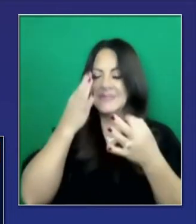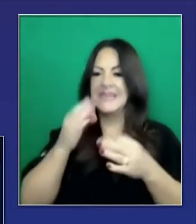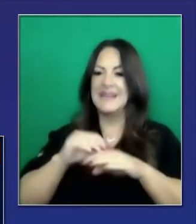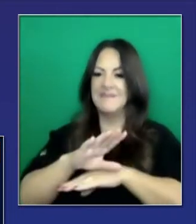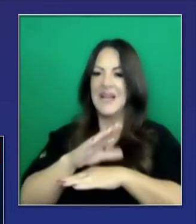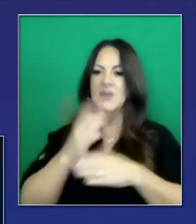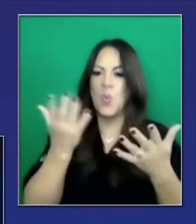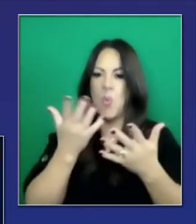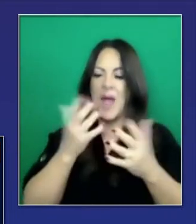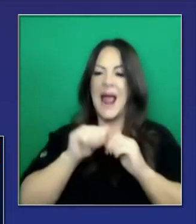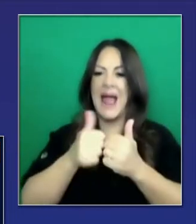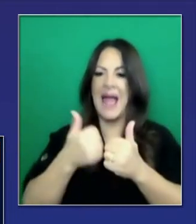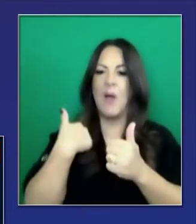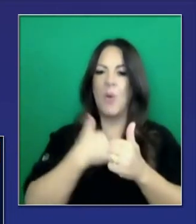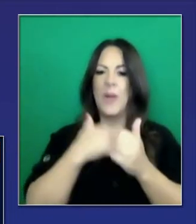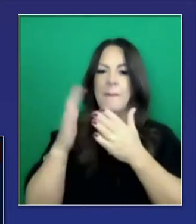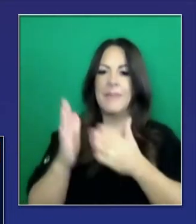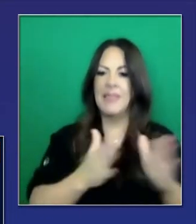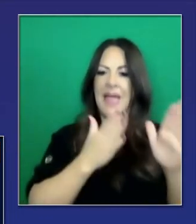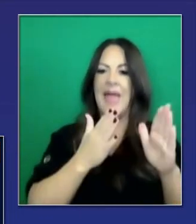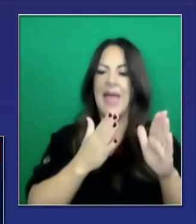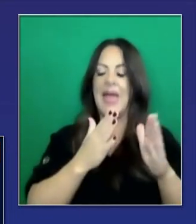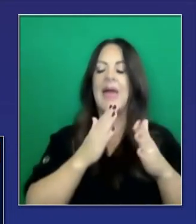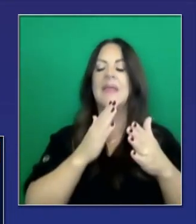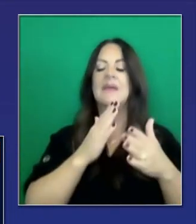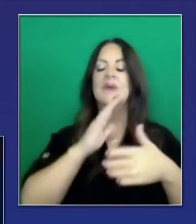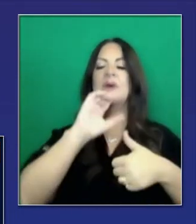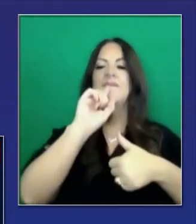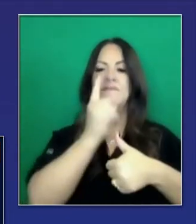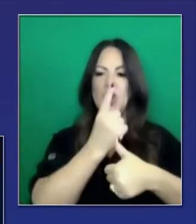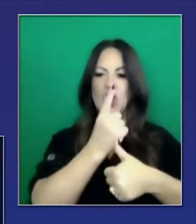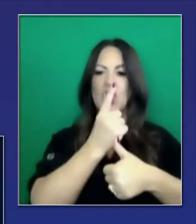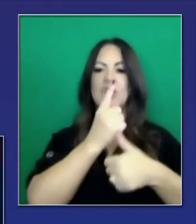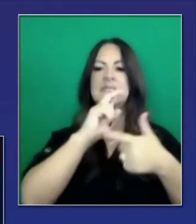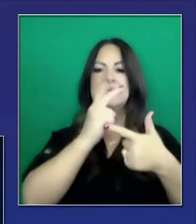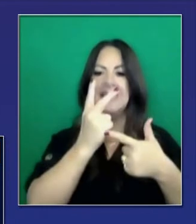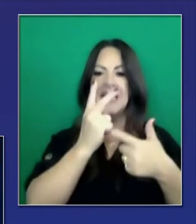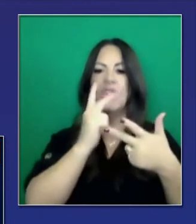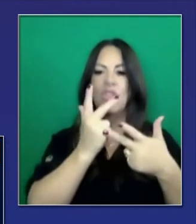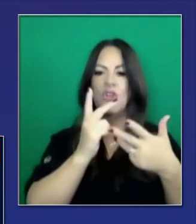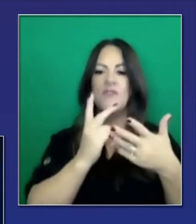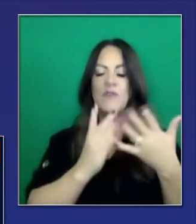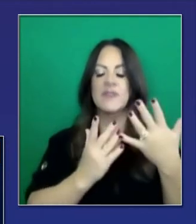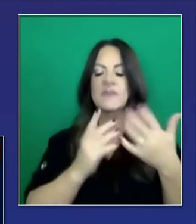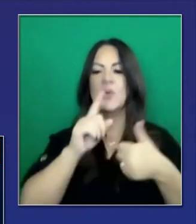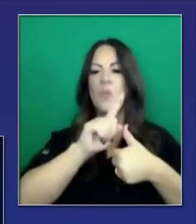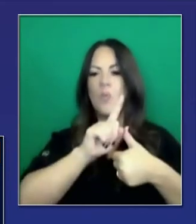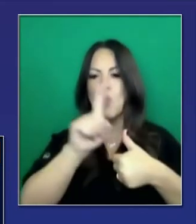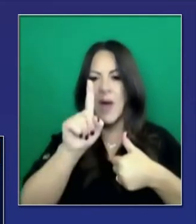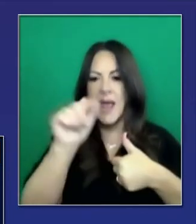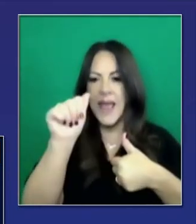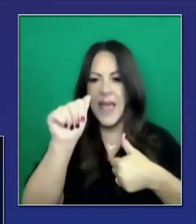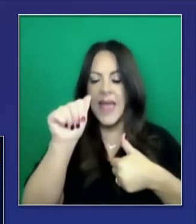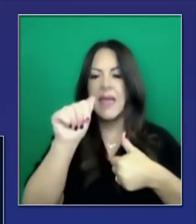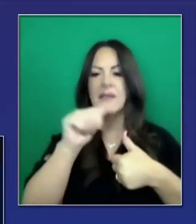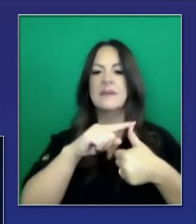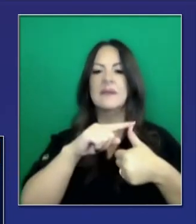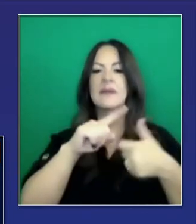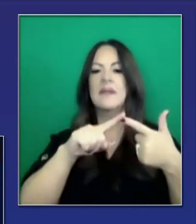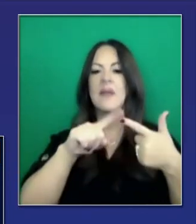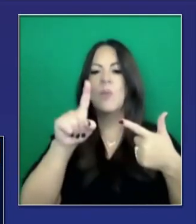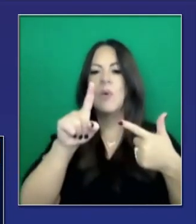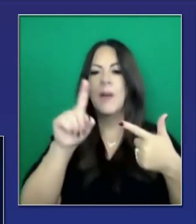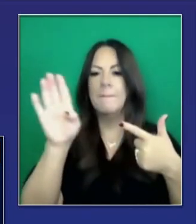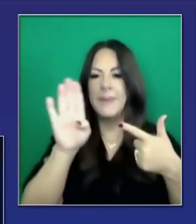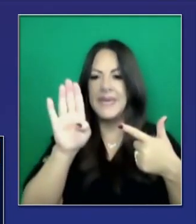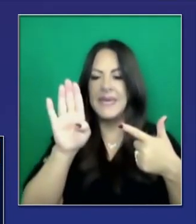en la fase 1B. Esa es la guía. 75 años o más serán la prioridad más